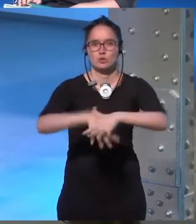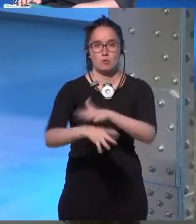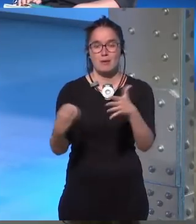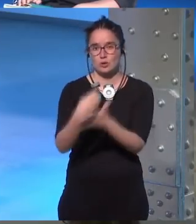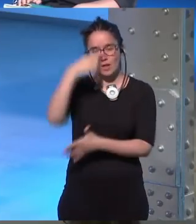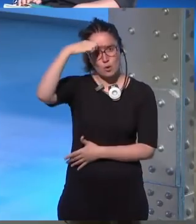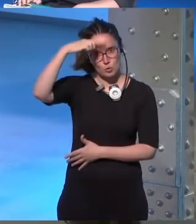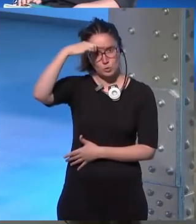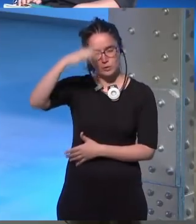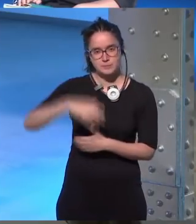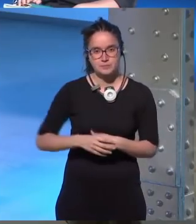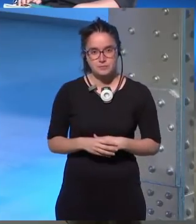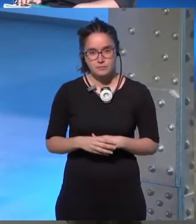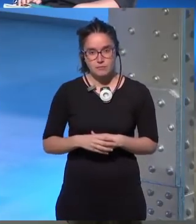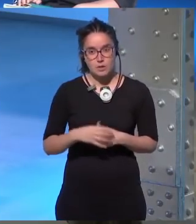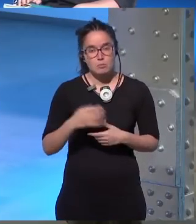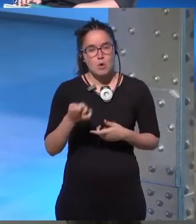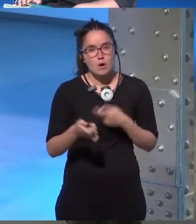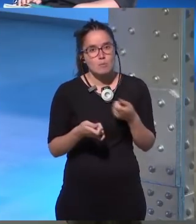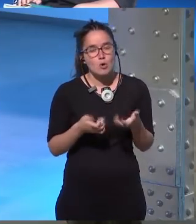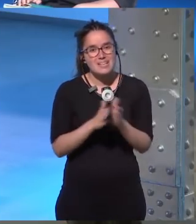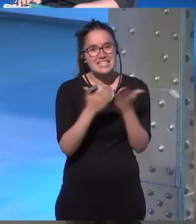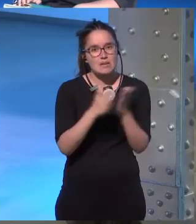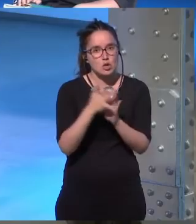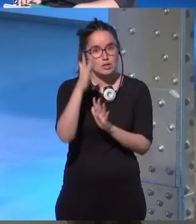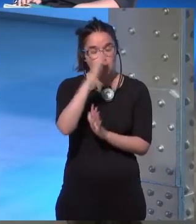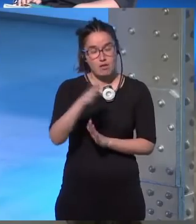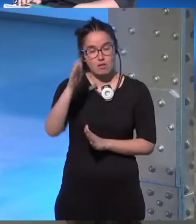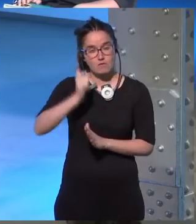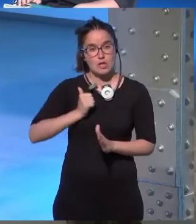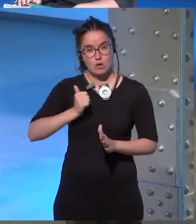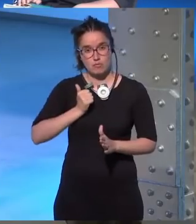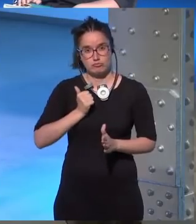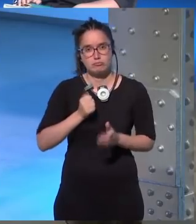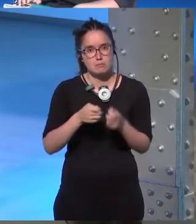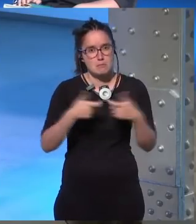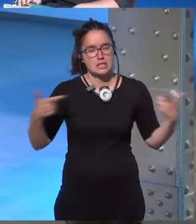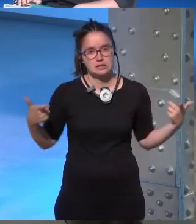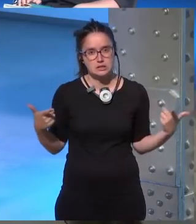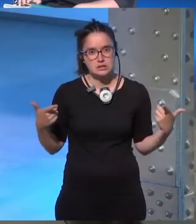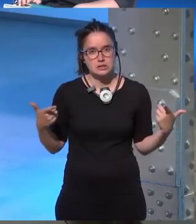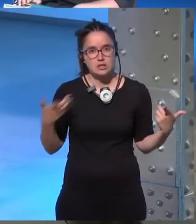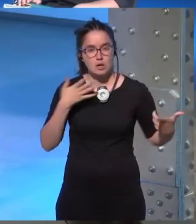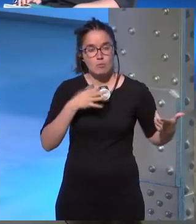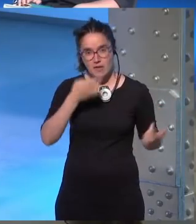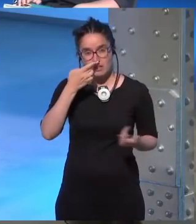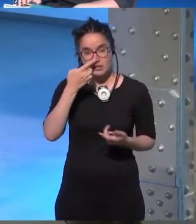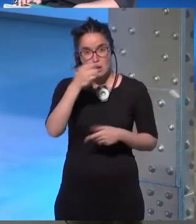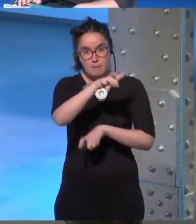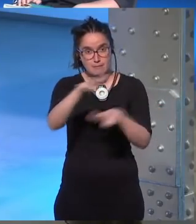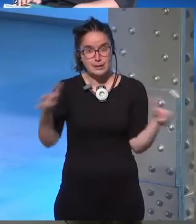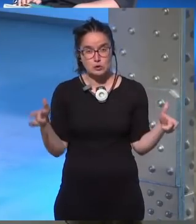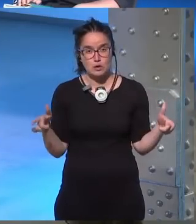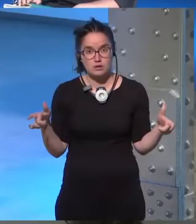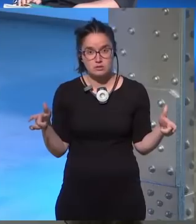toda la cultura cada vez estamos encontrando más libros de ciencia ficción incluso hard que pueda interesar a personas que